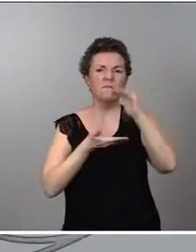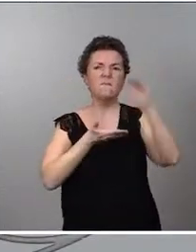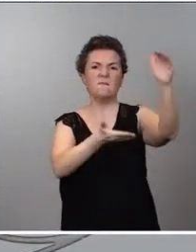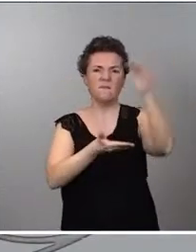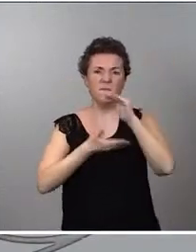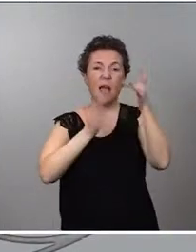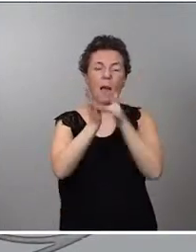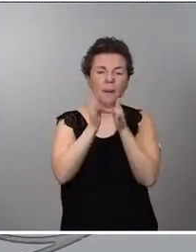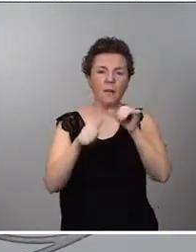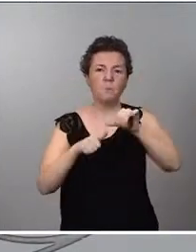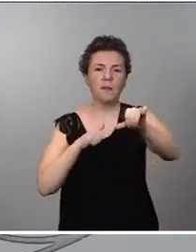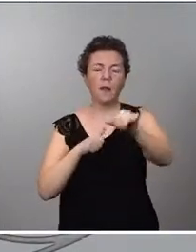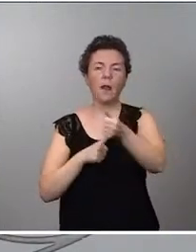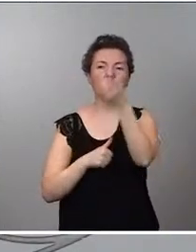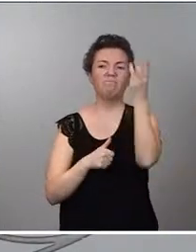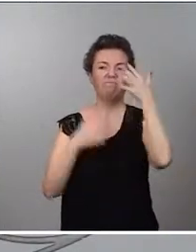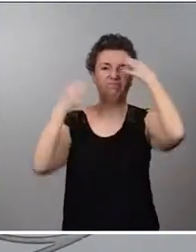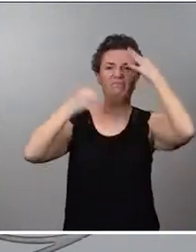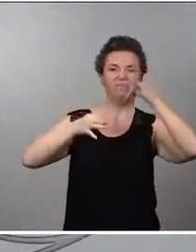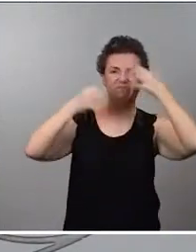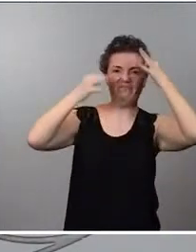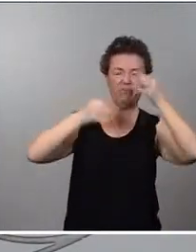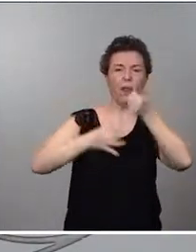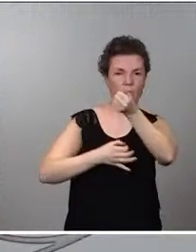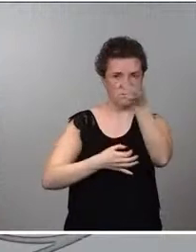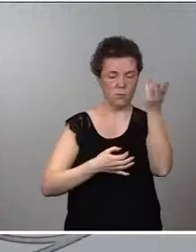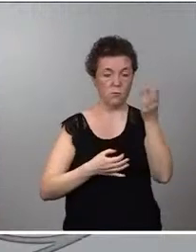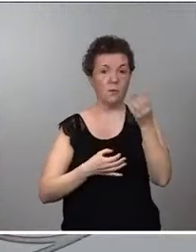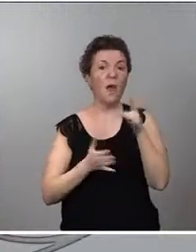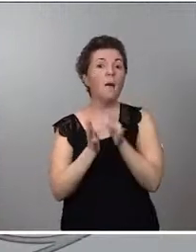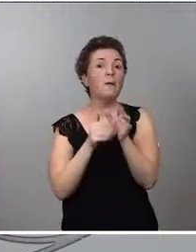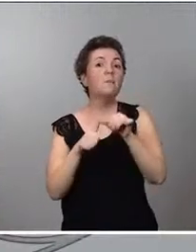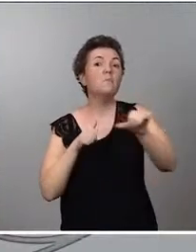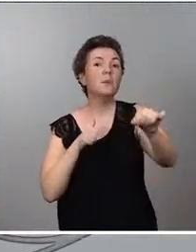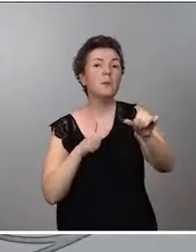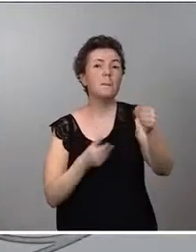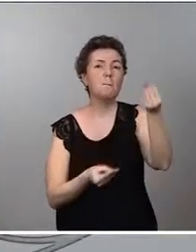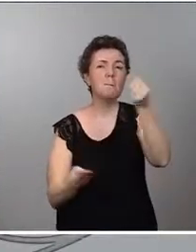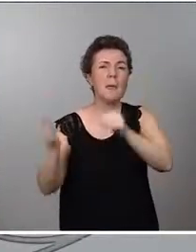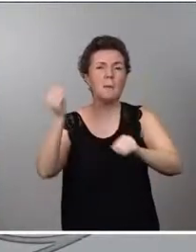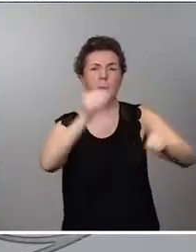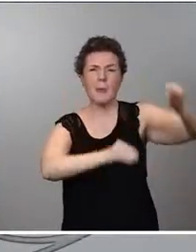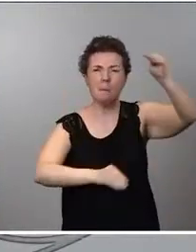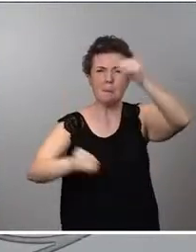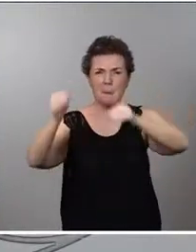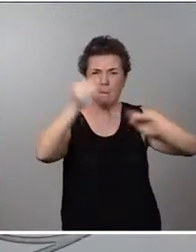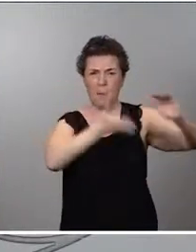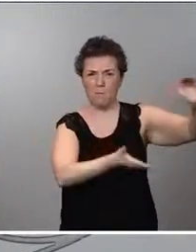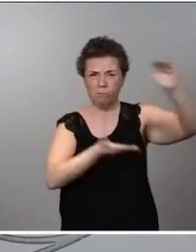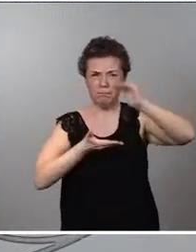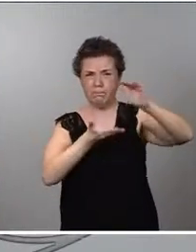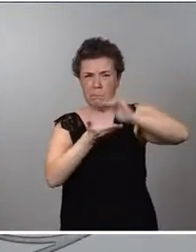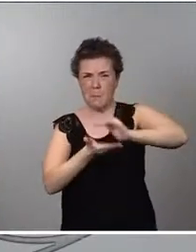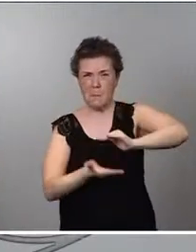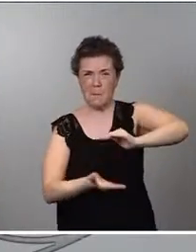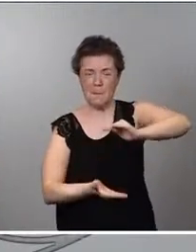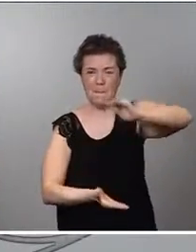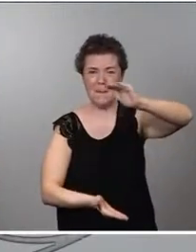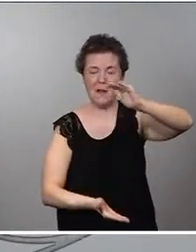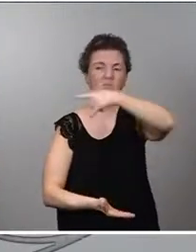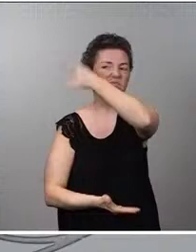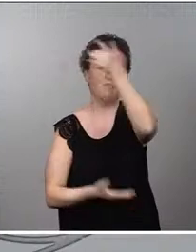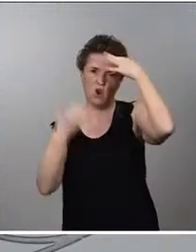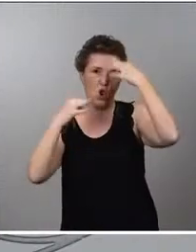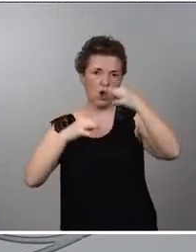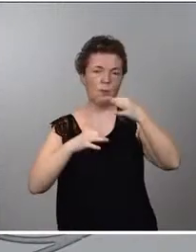y había mucho escepticismo. Les comentábamos que a partir de abril iba a haber un incremento muy importante y casi pocos lo creían y efectivamente